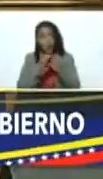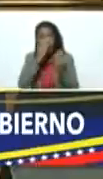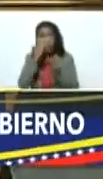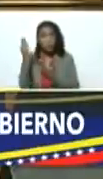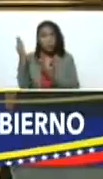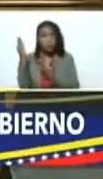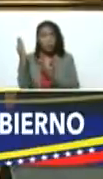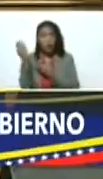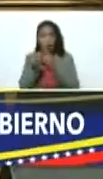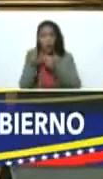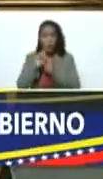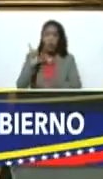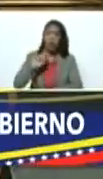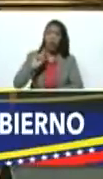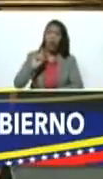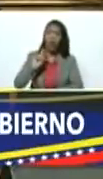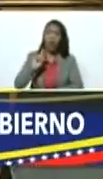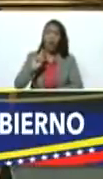¿Cómo que no?